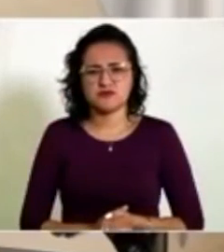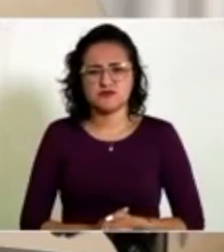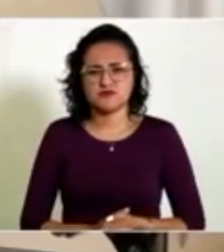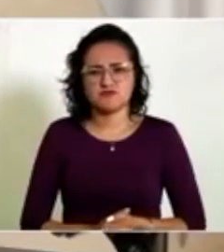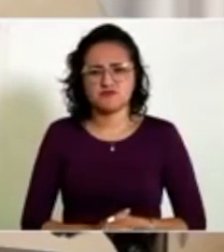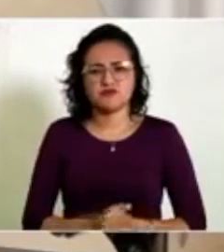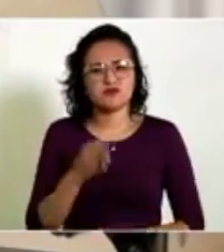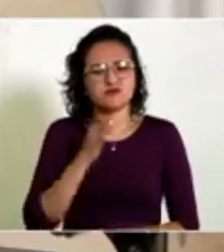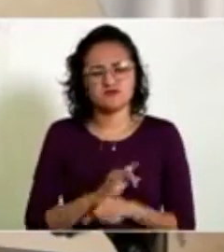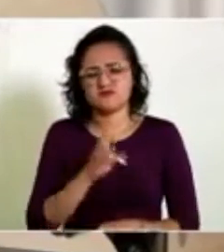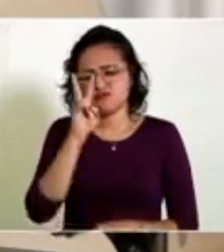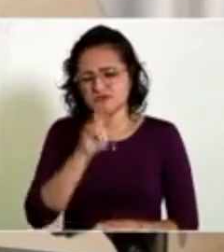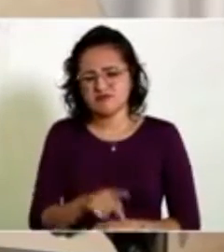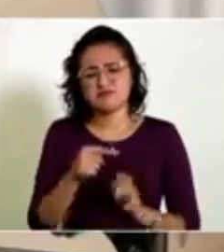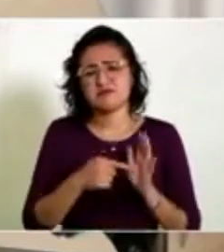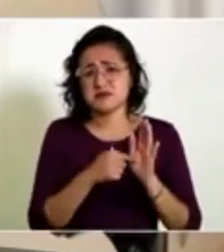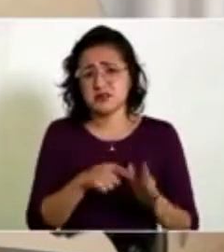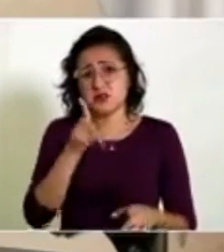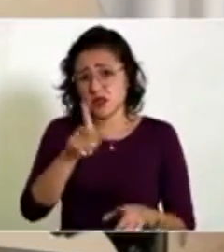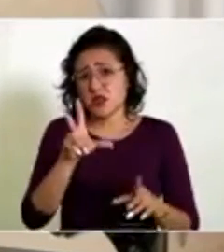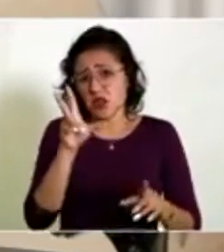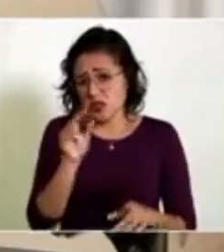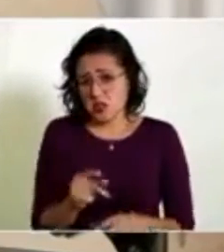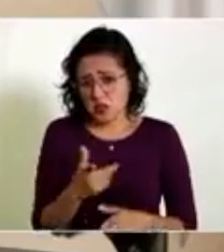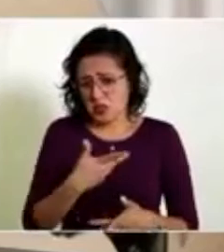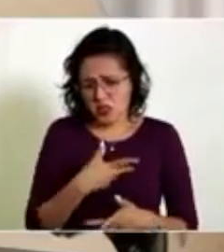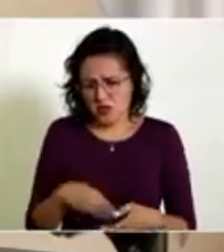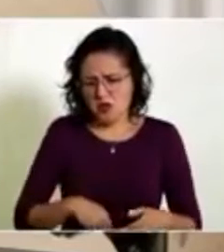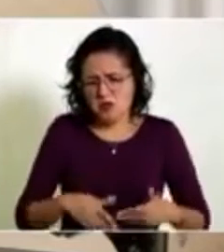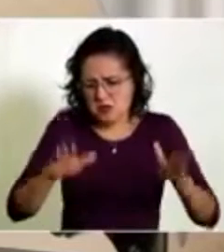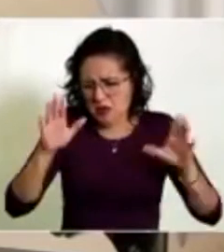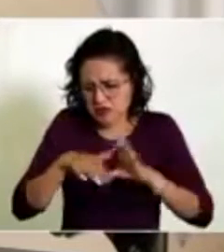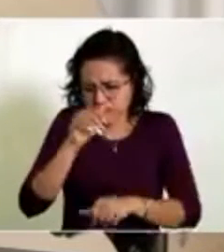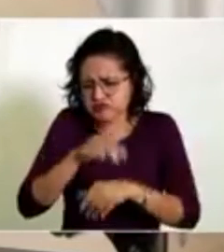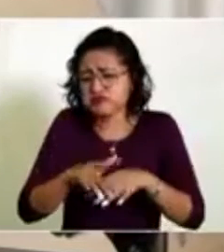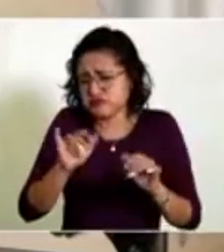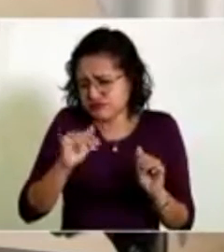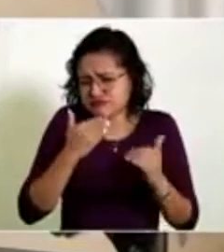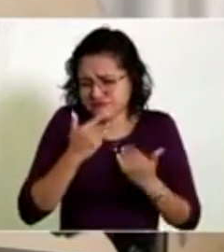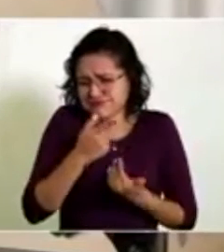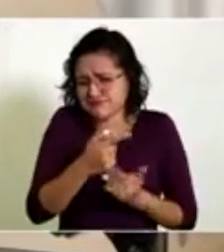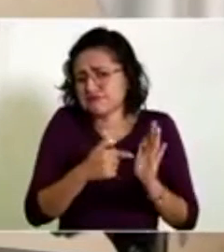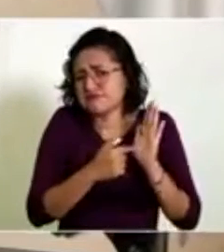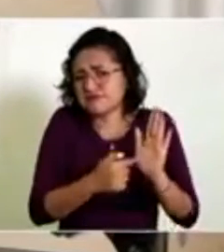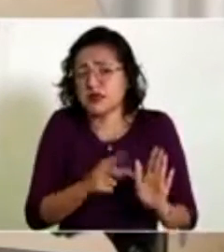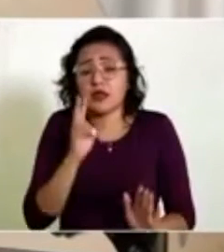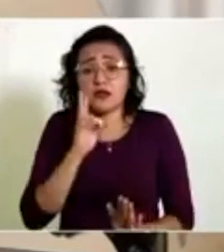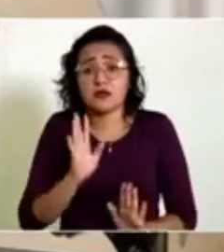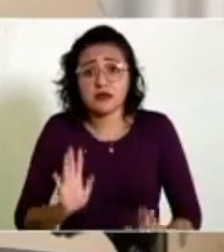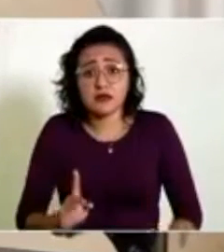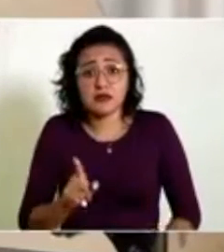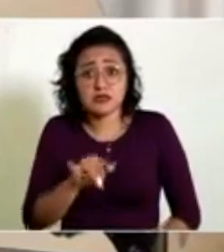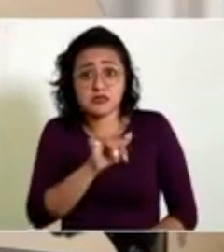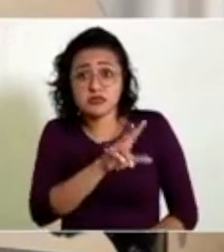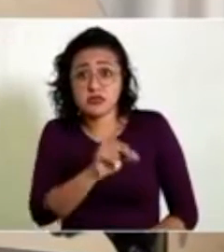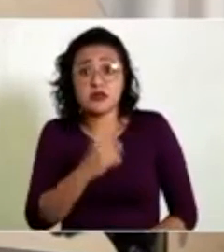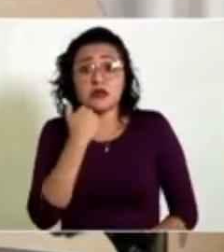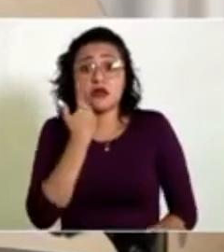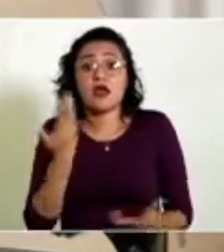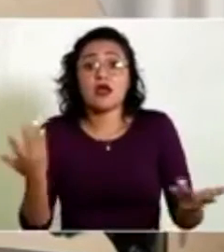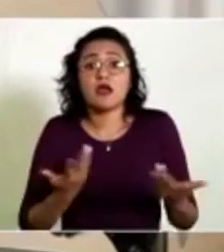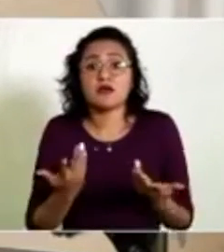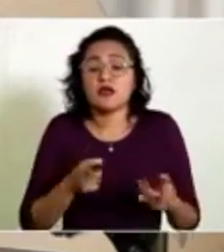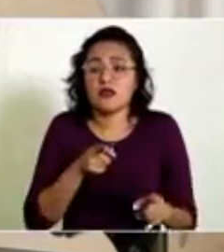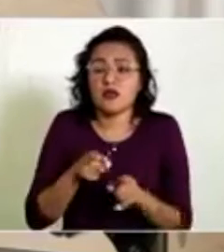simplemente que acrediten que son inocentes ante la autoridad. Y si quieren hacer, seguir